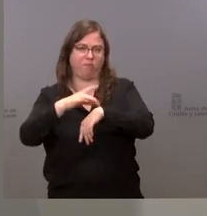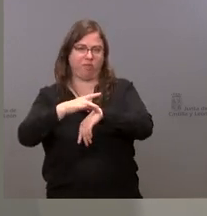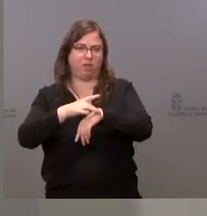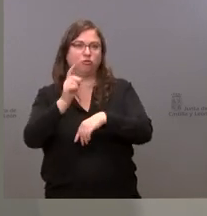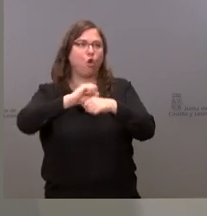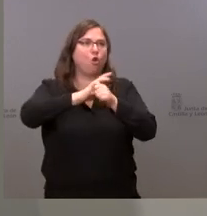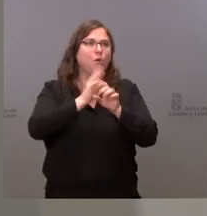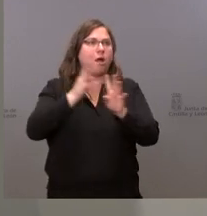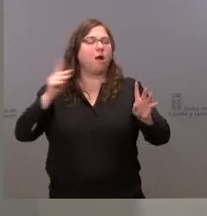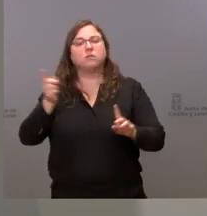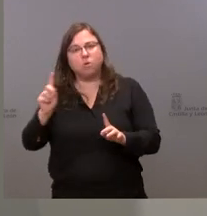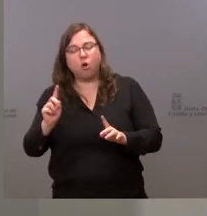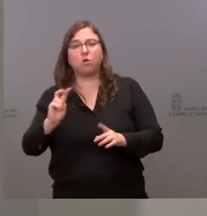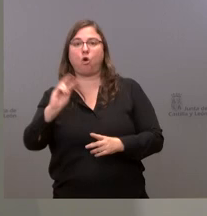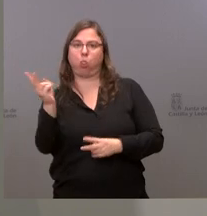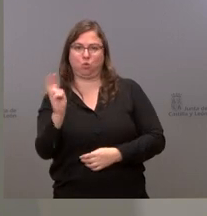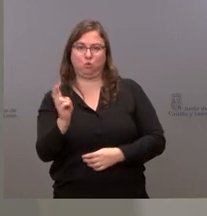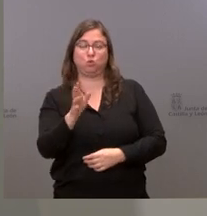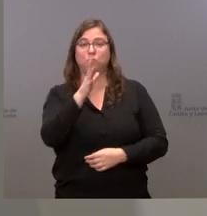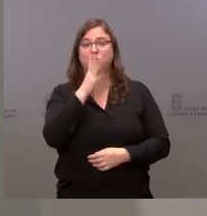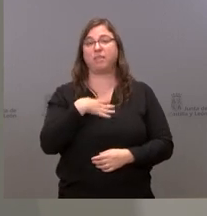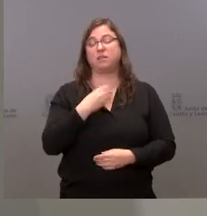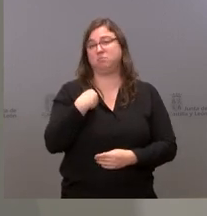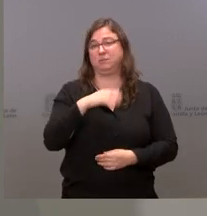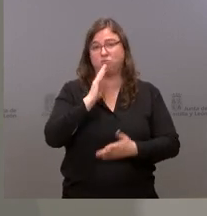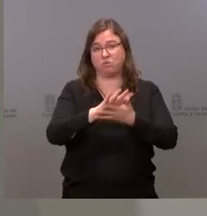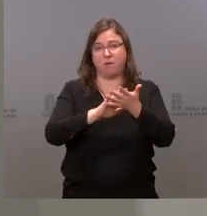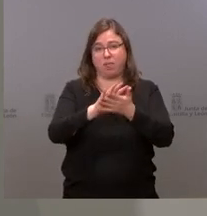pudieran ser compatibles con esta de que estamos hablando.